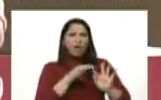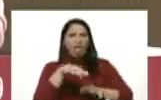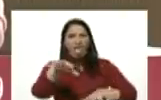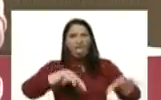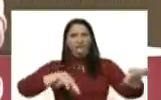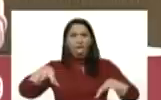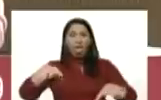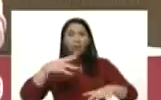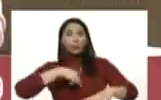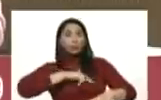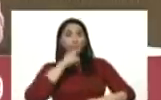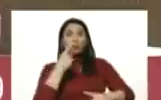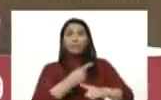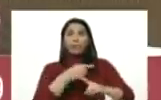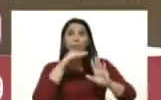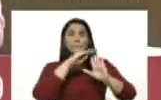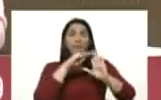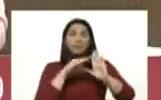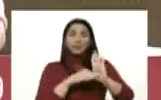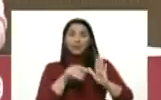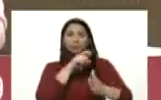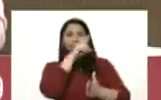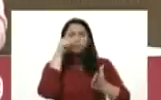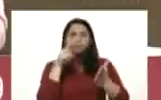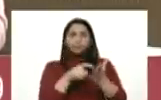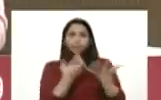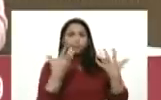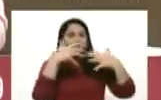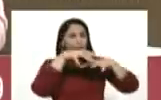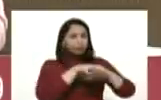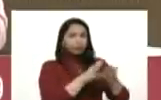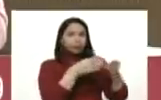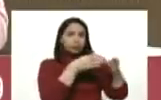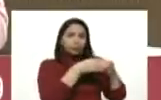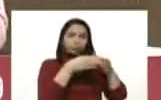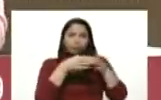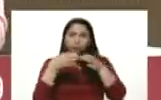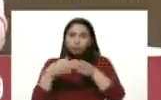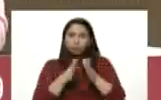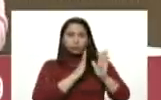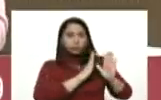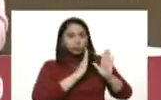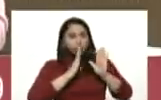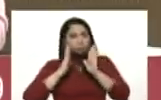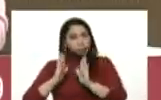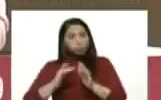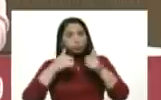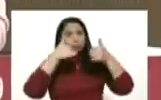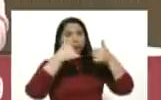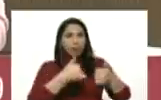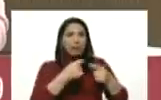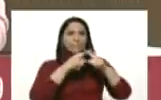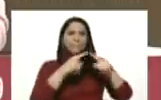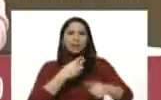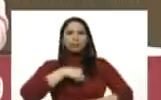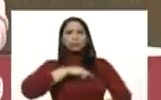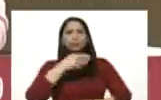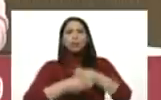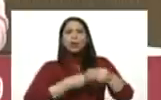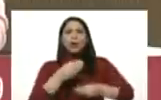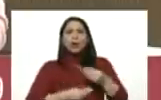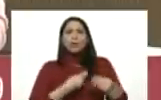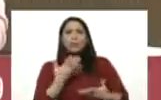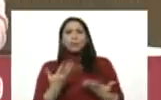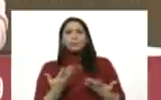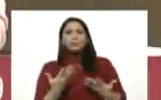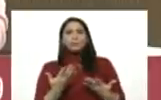Debemos llevar unas medidas absolutamente muy efectivas, muy eficientes, pero que hagamos, Presidente, sobre